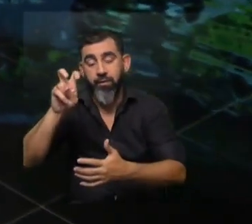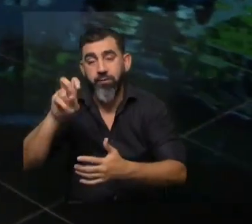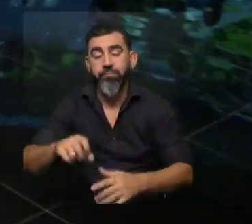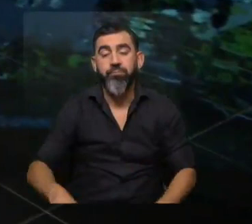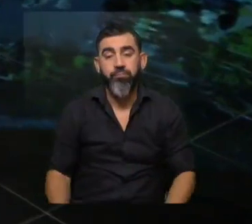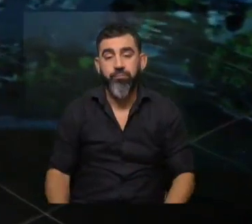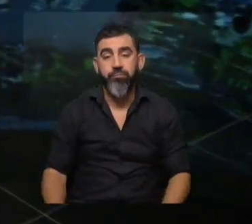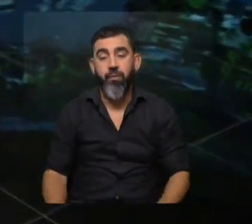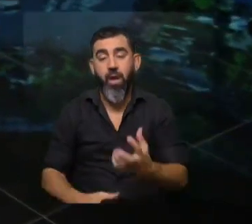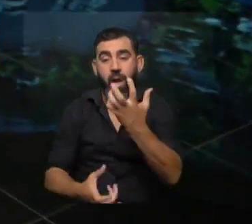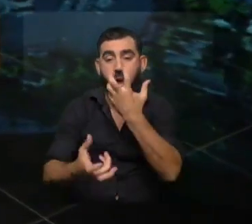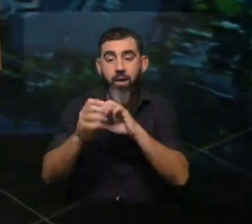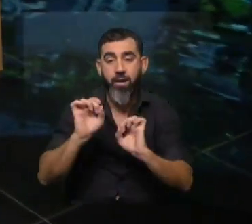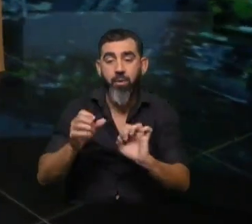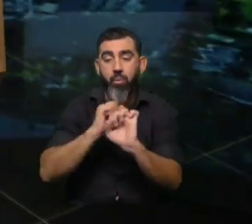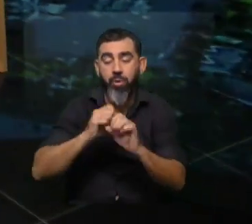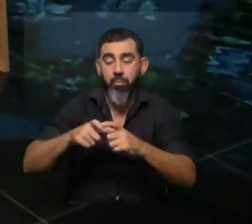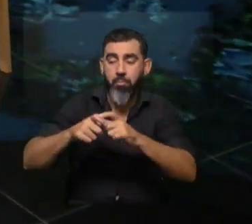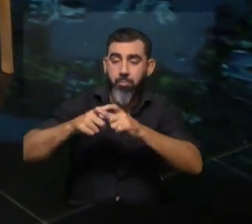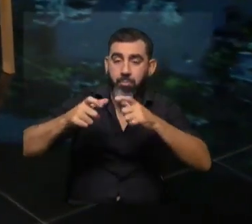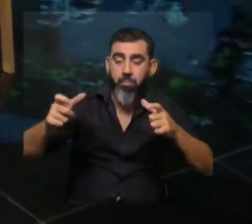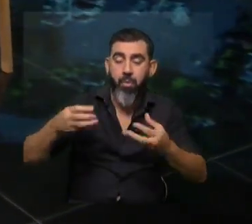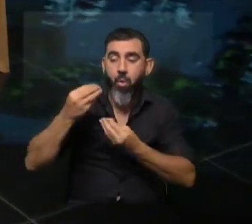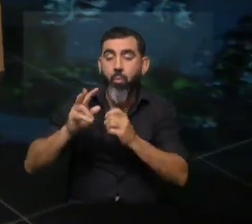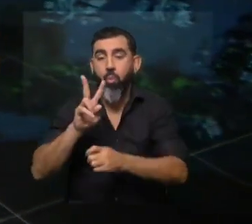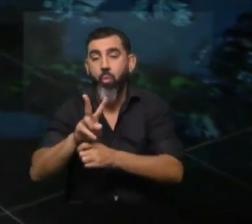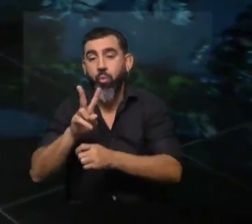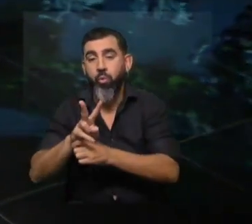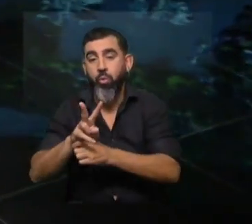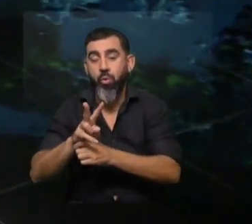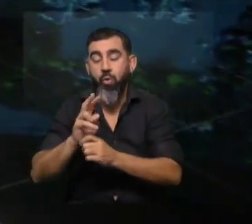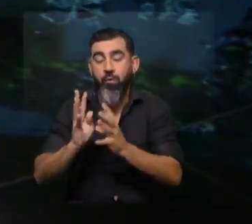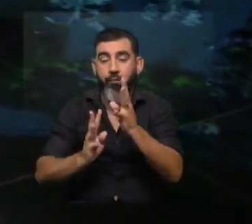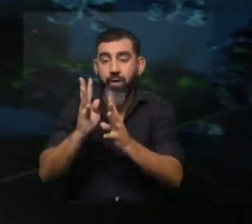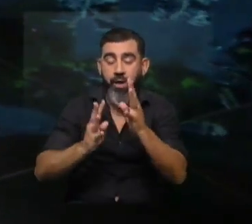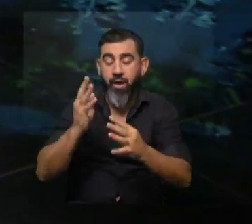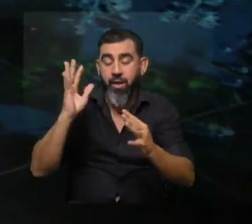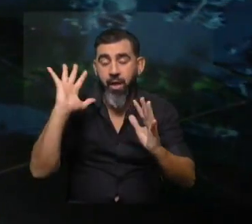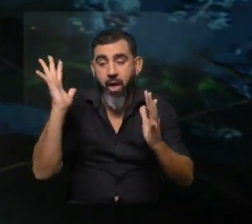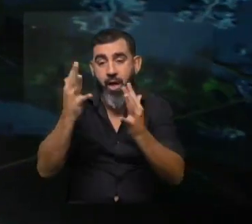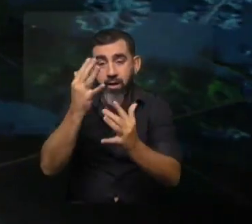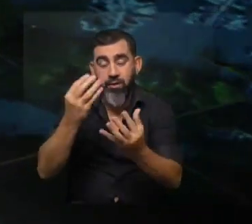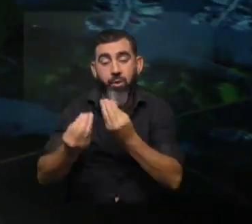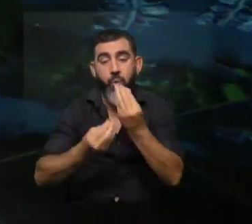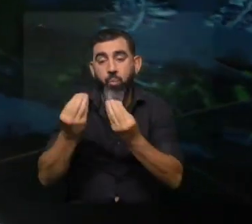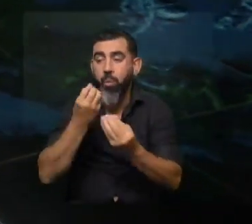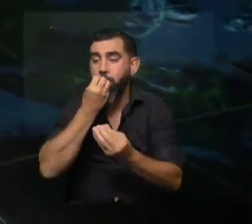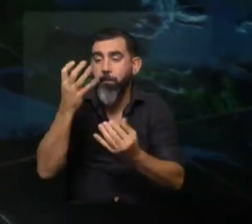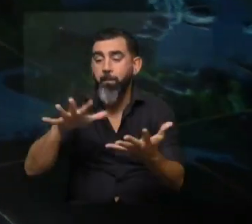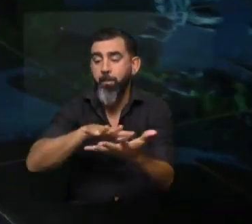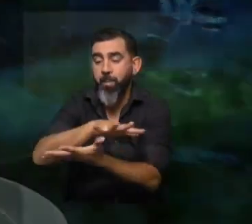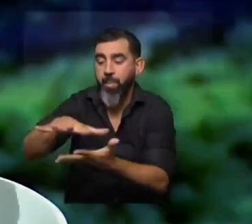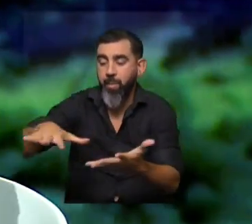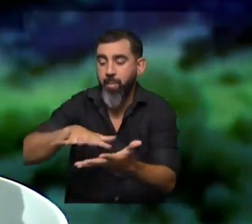que las especies nativas puedan proliferar más, cómo controlamos las especies vegetales exóticas y de qué forma le damos mejor espacio